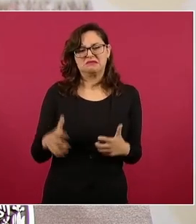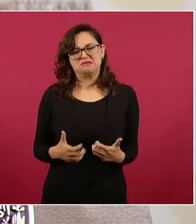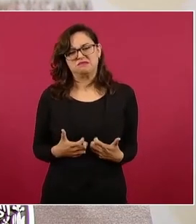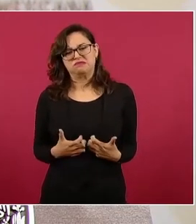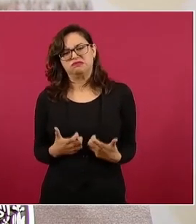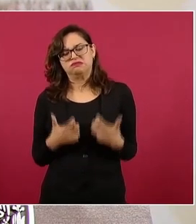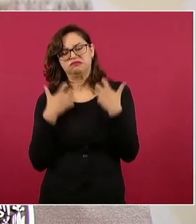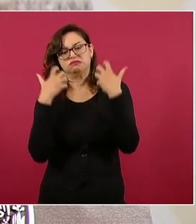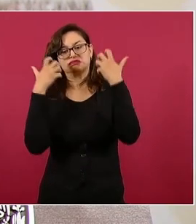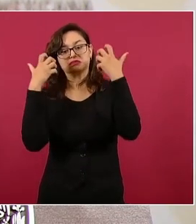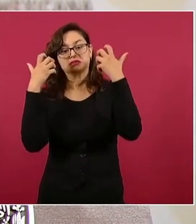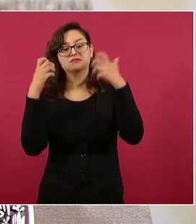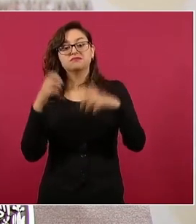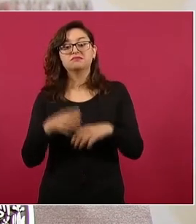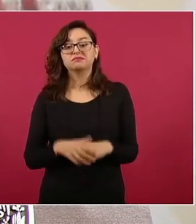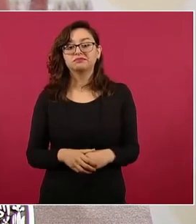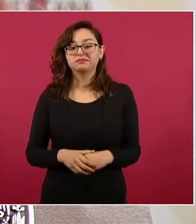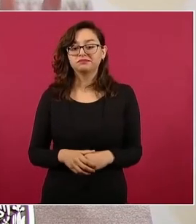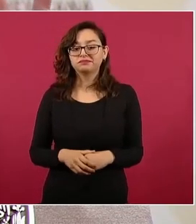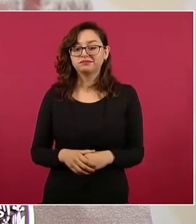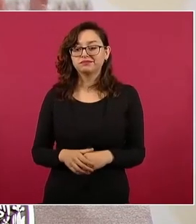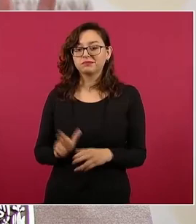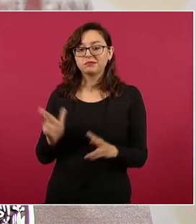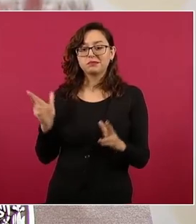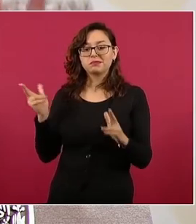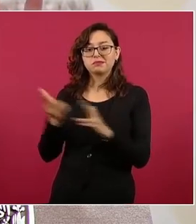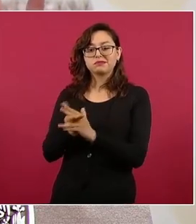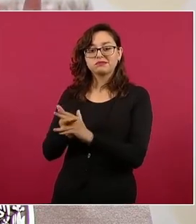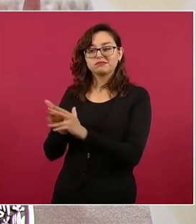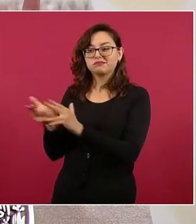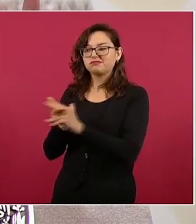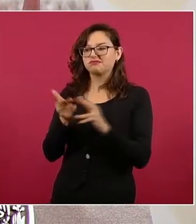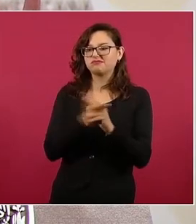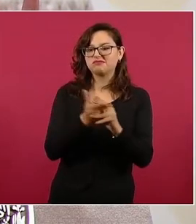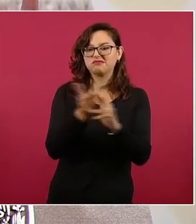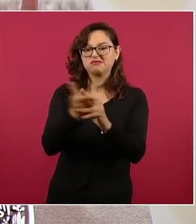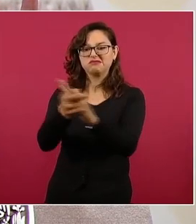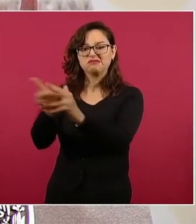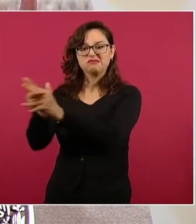de muertos fue una revolución popular espontánea